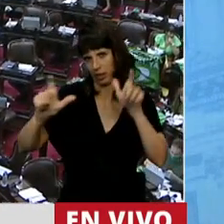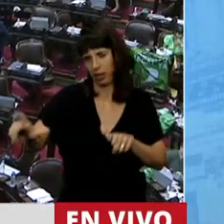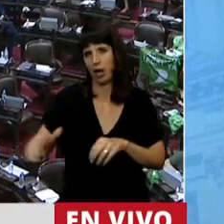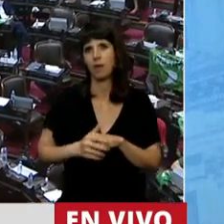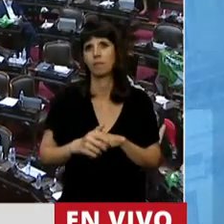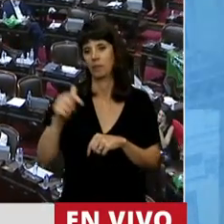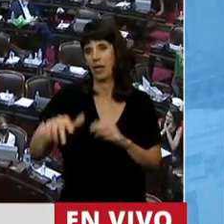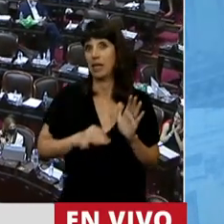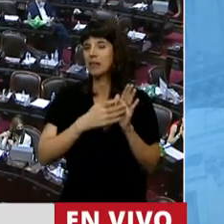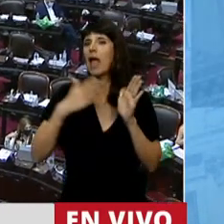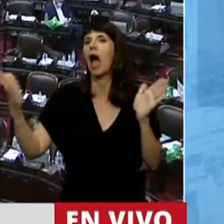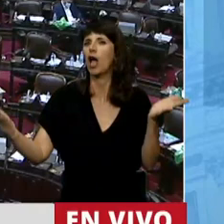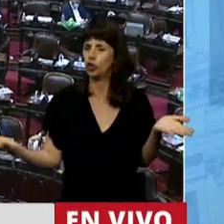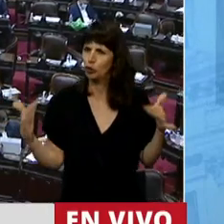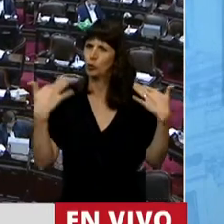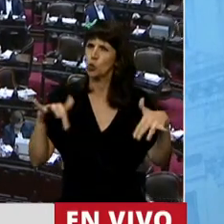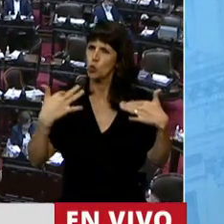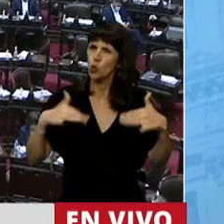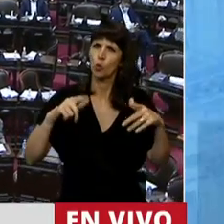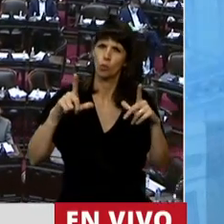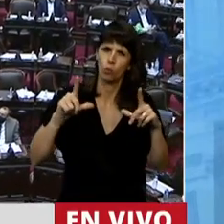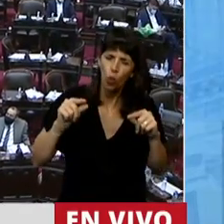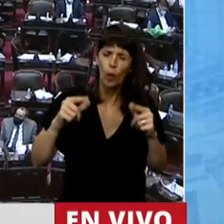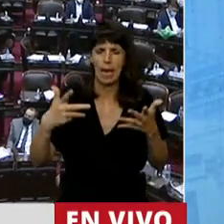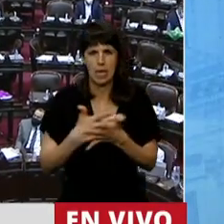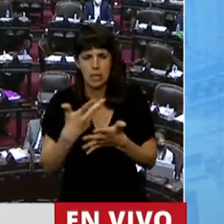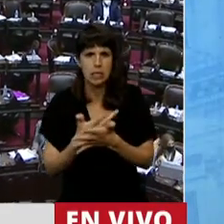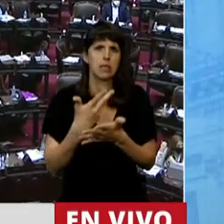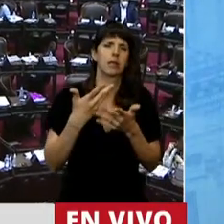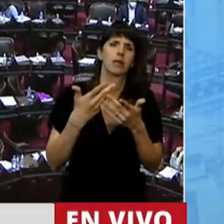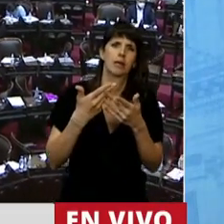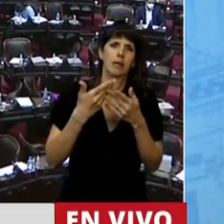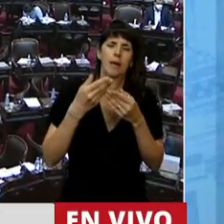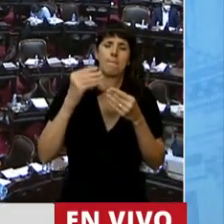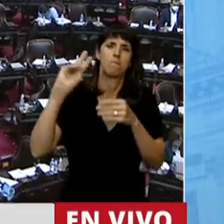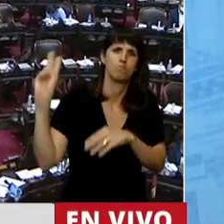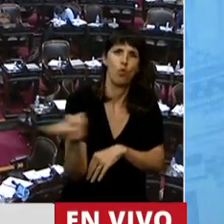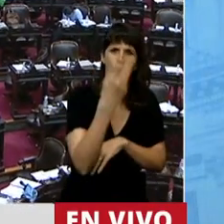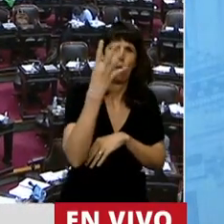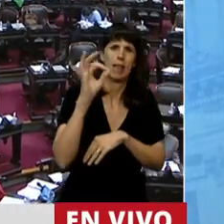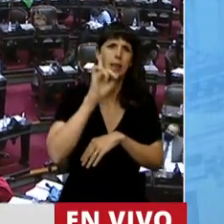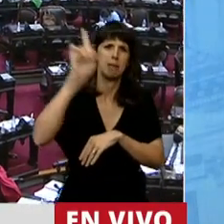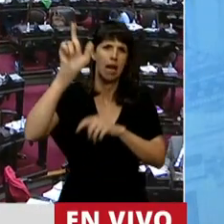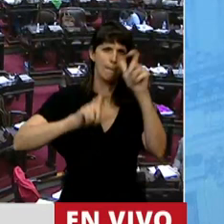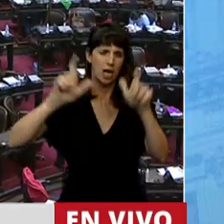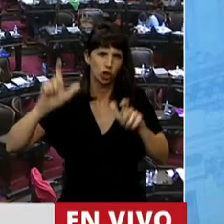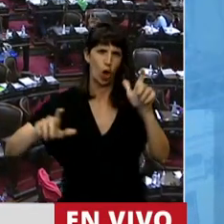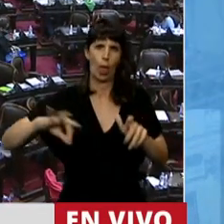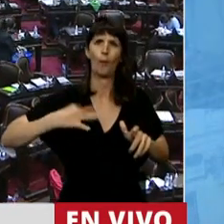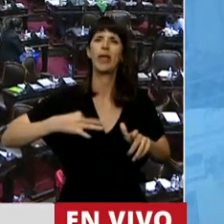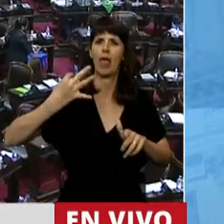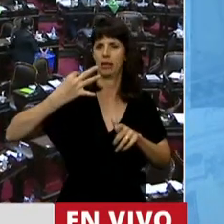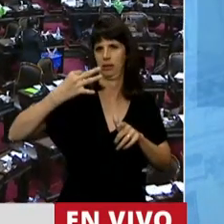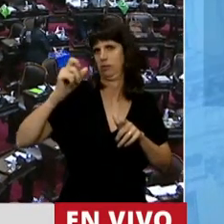de tanto dolor, de tantas pérdidas, 40.000 vidas humanas de parientes,